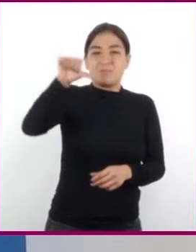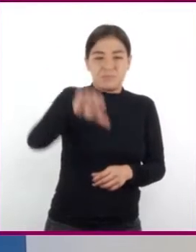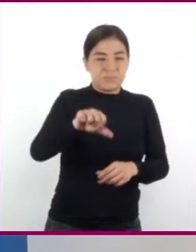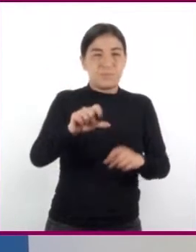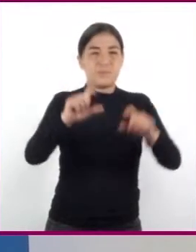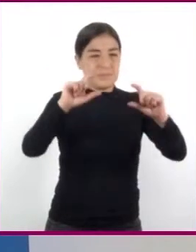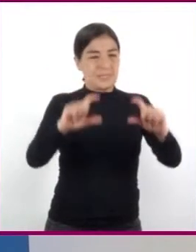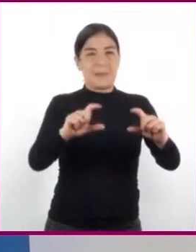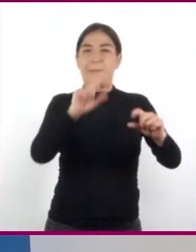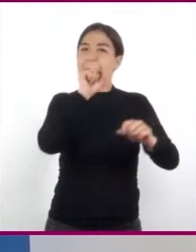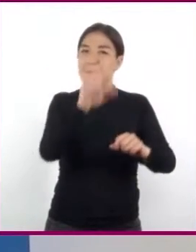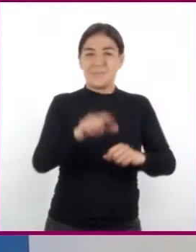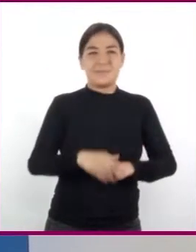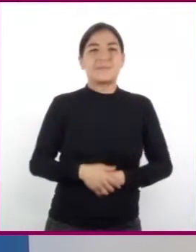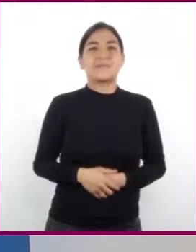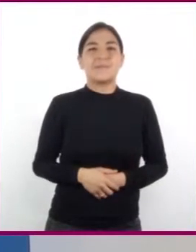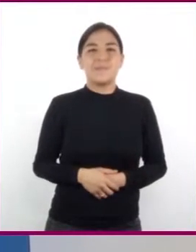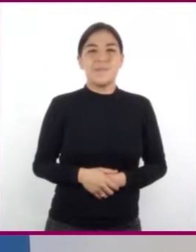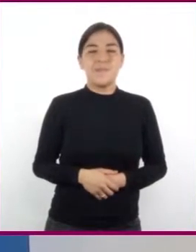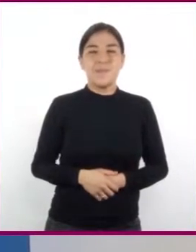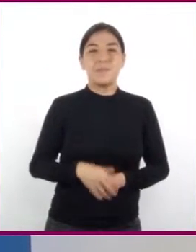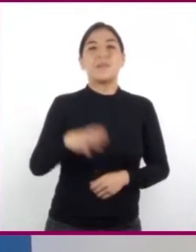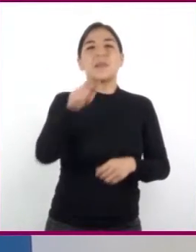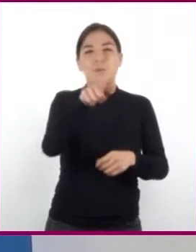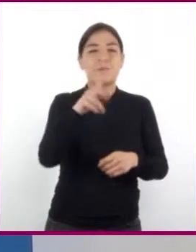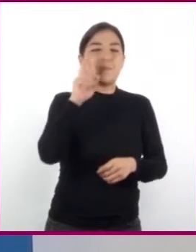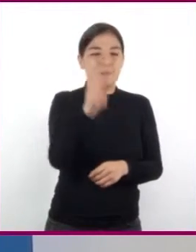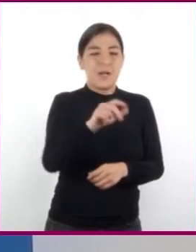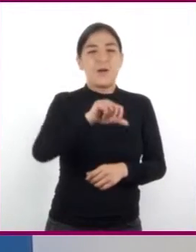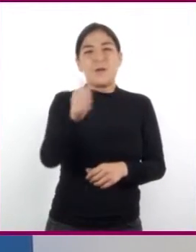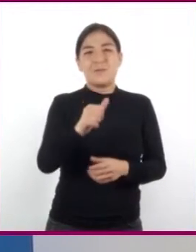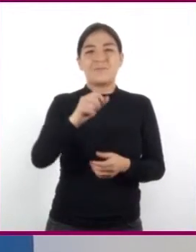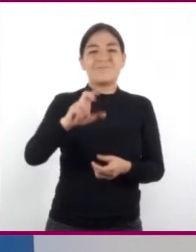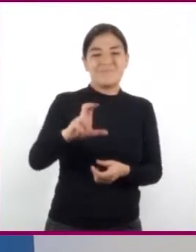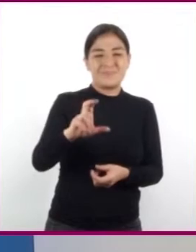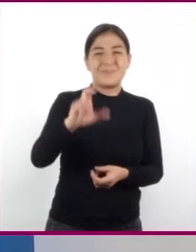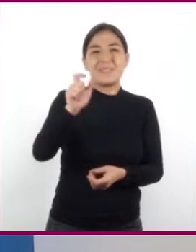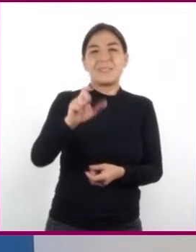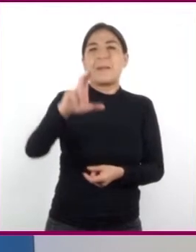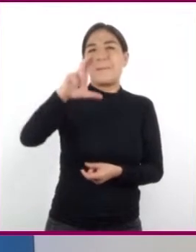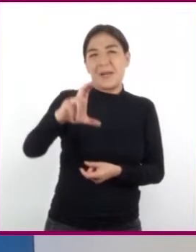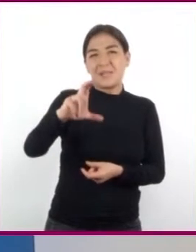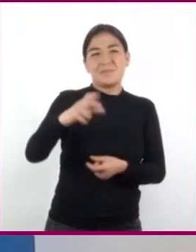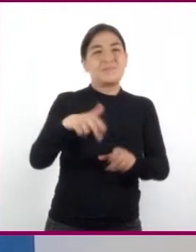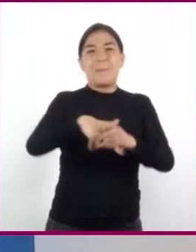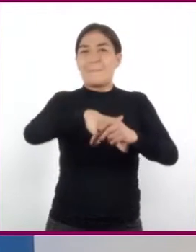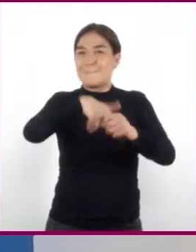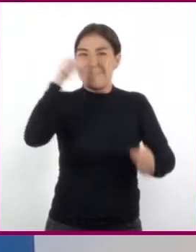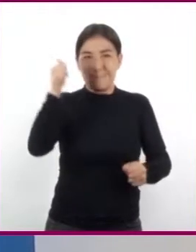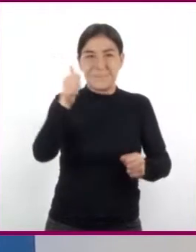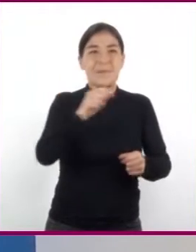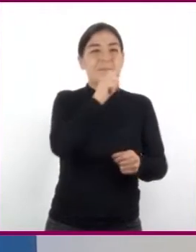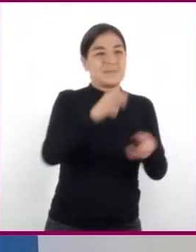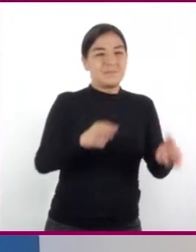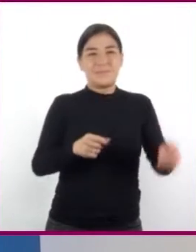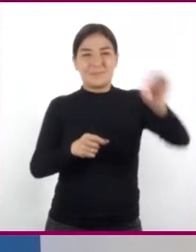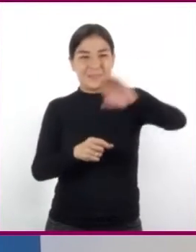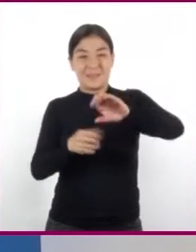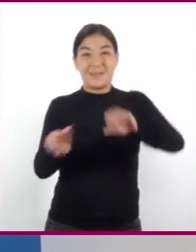en los dos. Un recipiente vacío donde quepa el agua de los dos vasos.